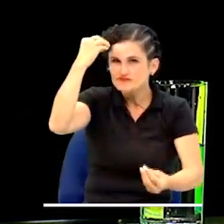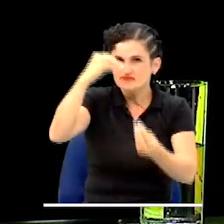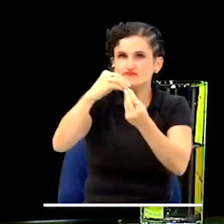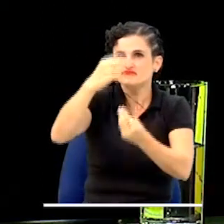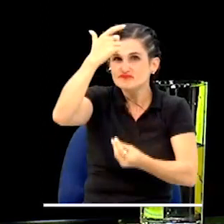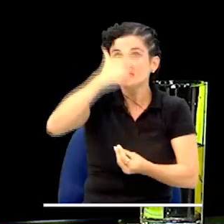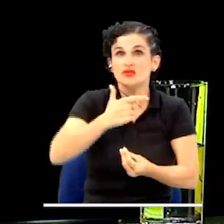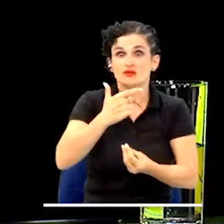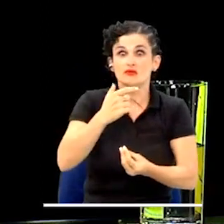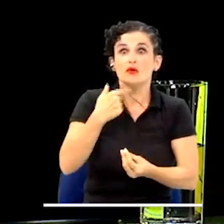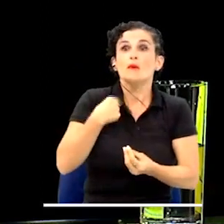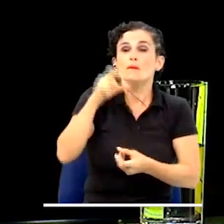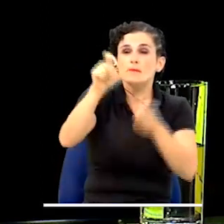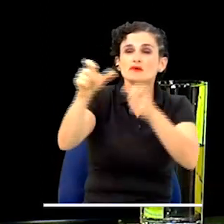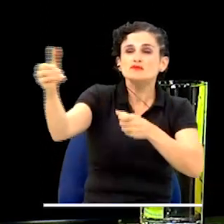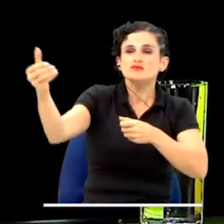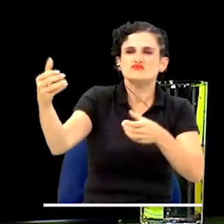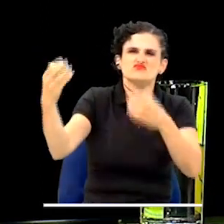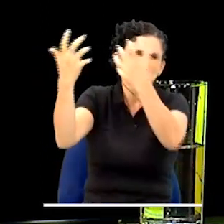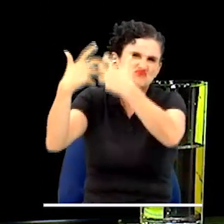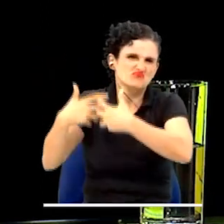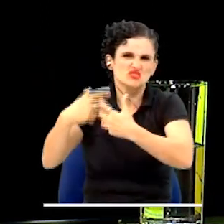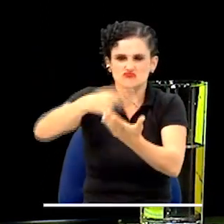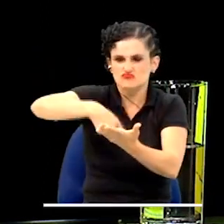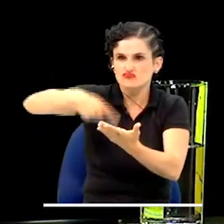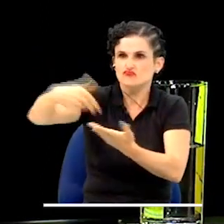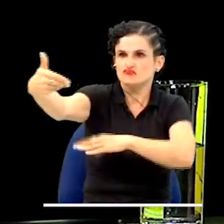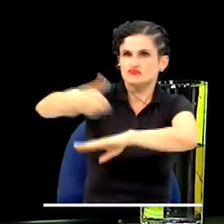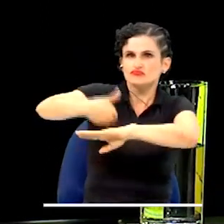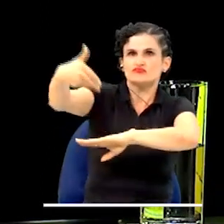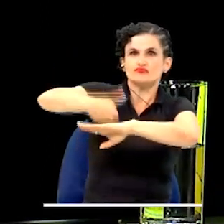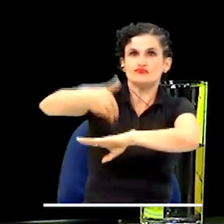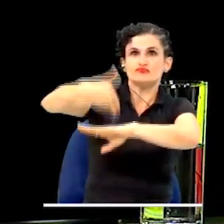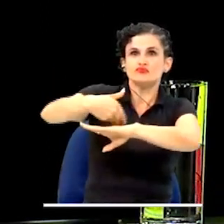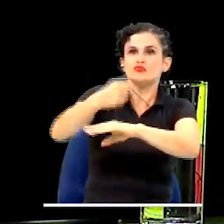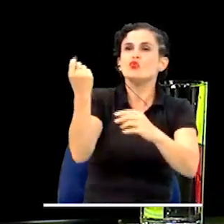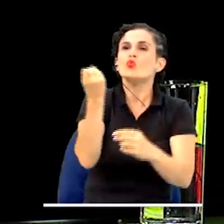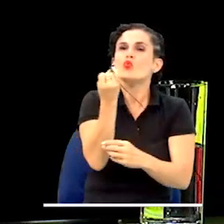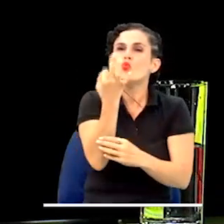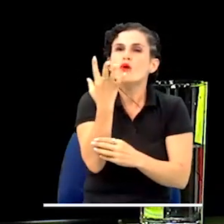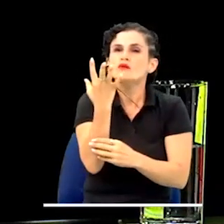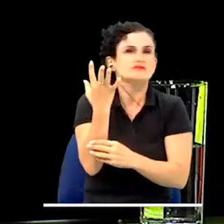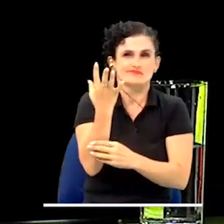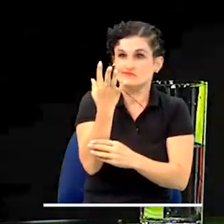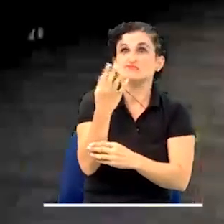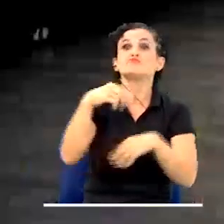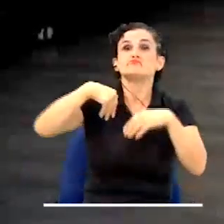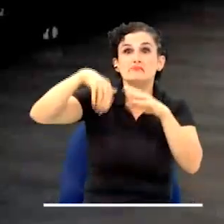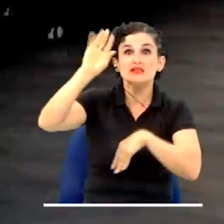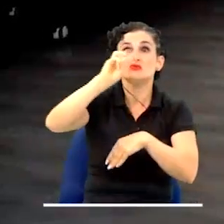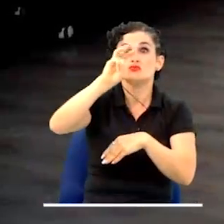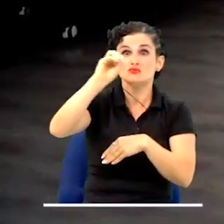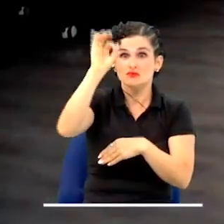No la cantidad de oferentes o de contratistas que se presentan, sino el número que quedan habilitados. Más del 80